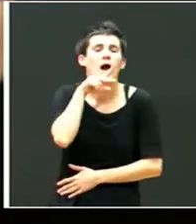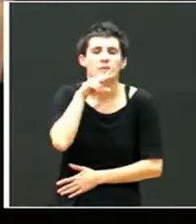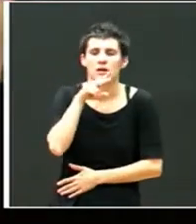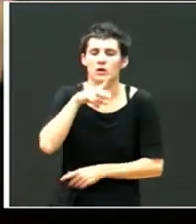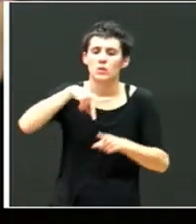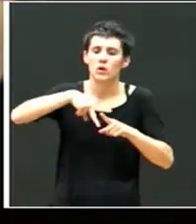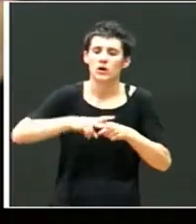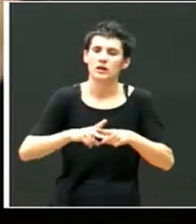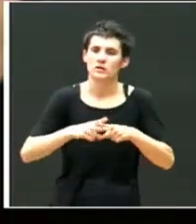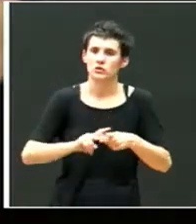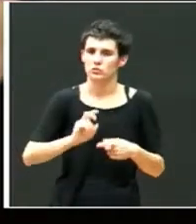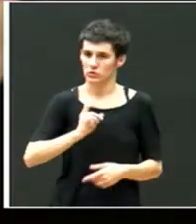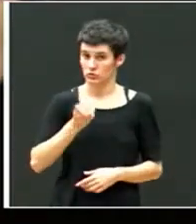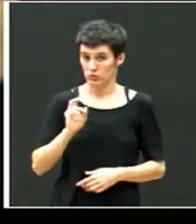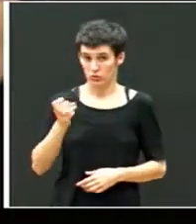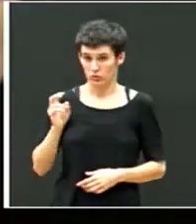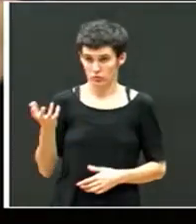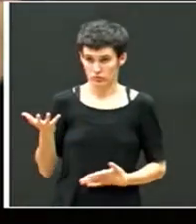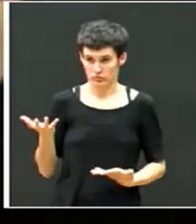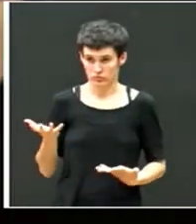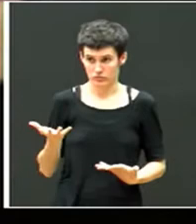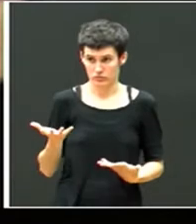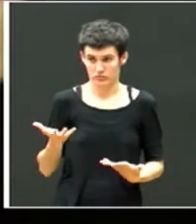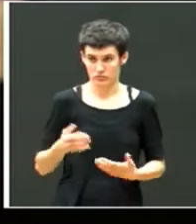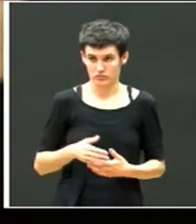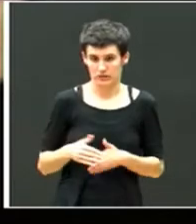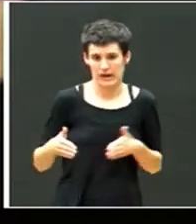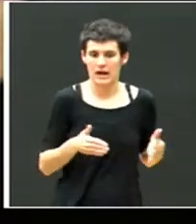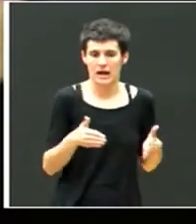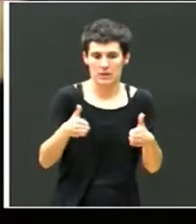instrumentos. Ese sería el camino.